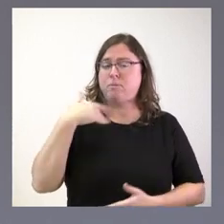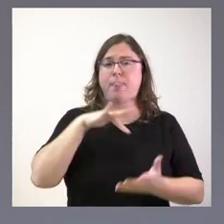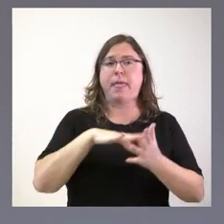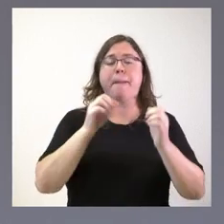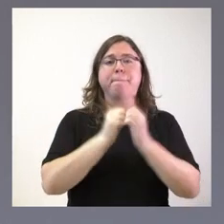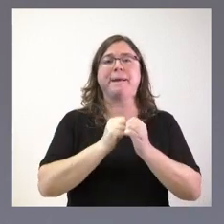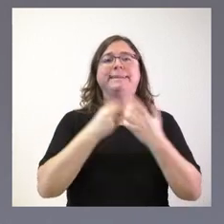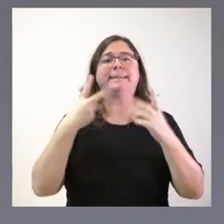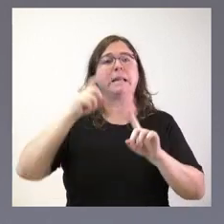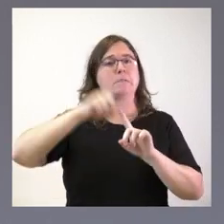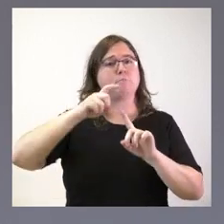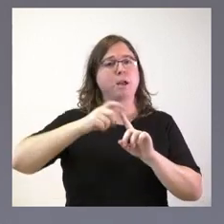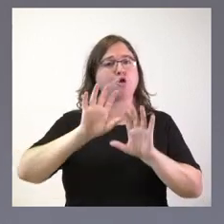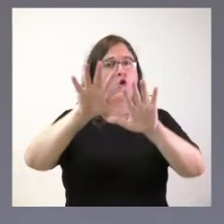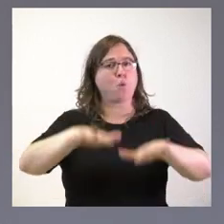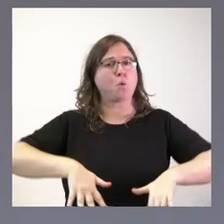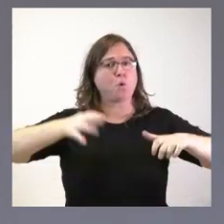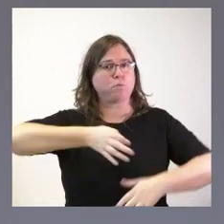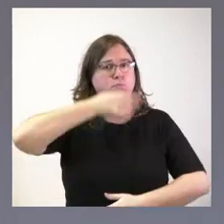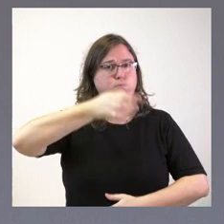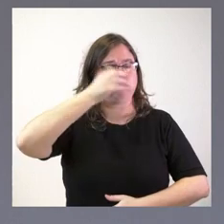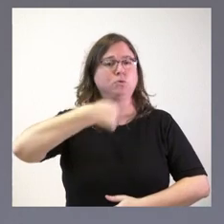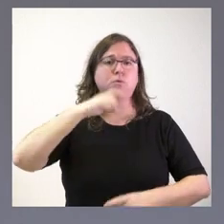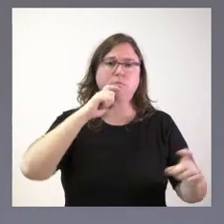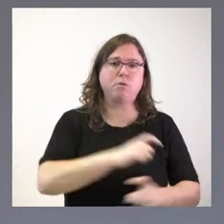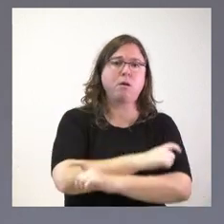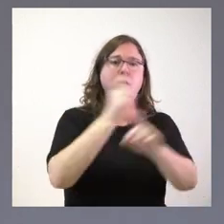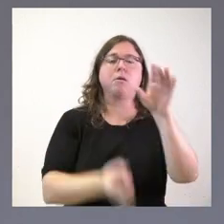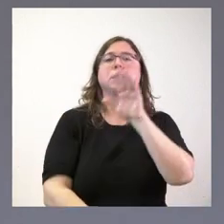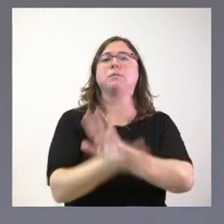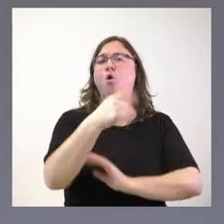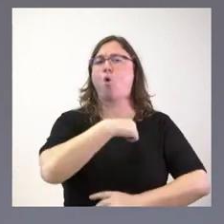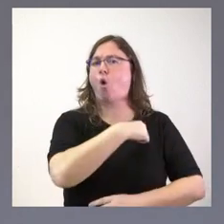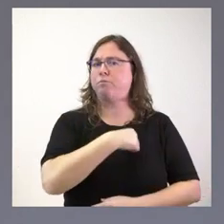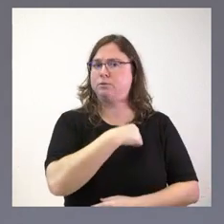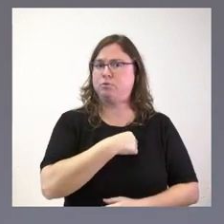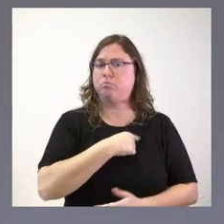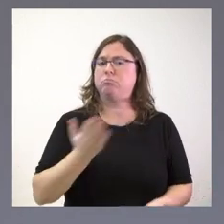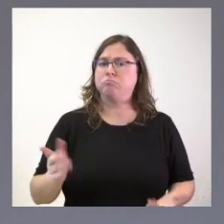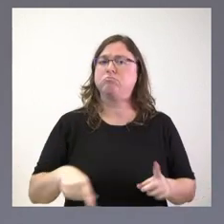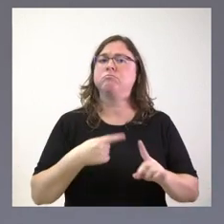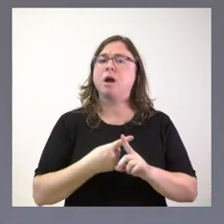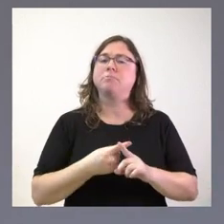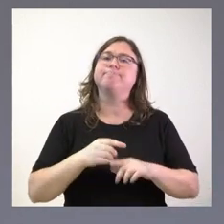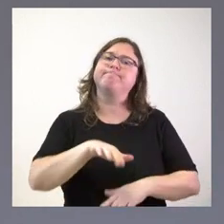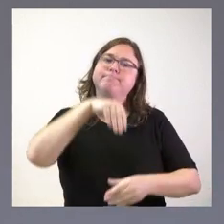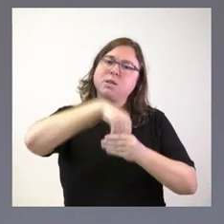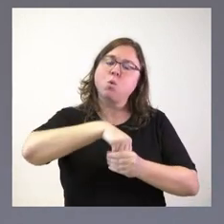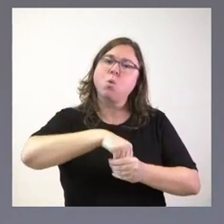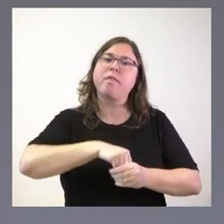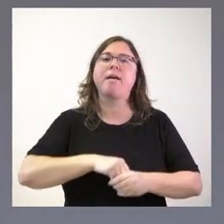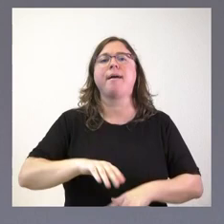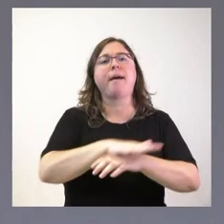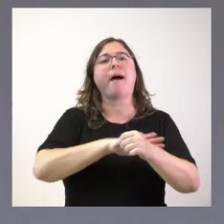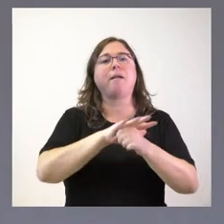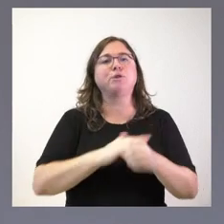de mayo en las Cortes de Castilla y León, en que ya anuncié la constitución de esta comisión, que además entra dentro del marco de las competencias que me